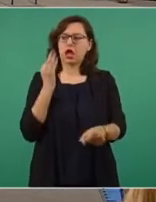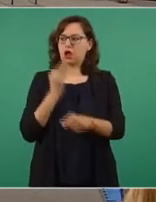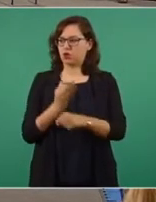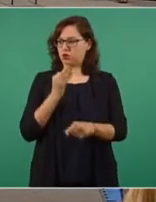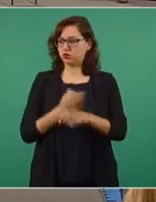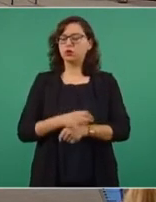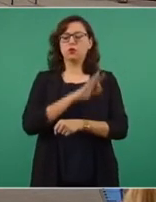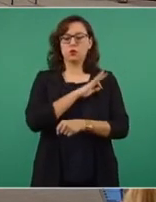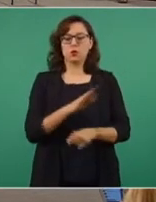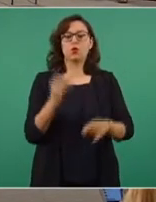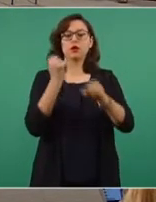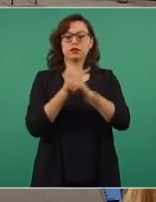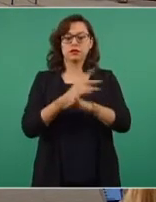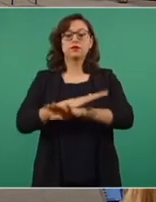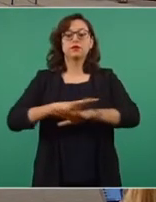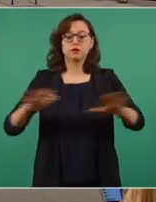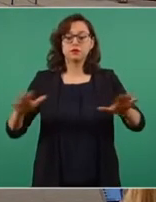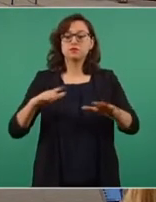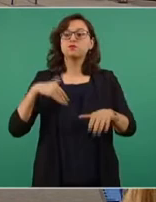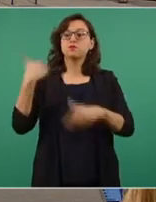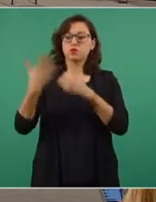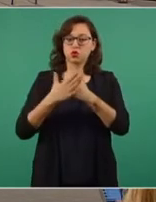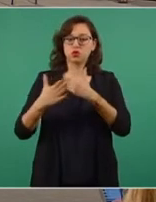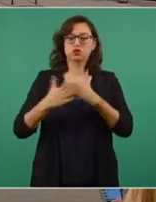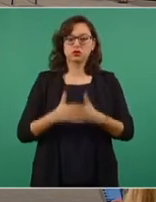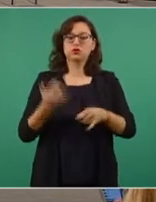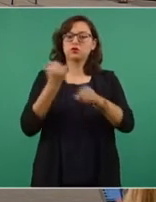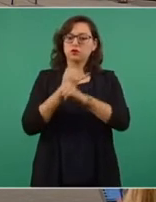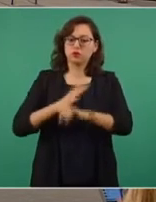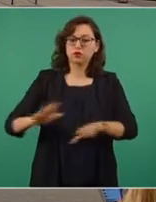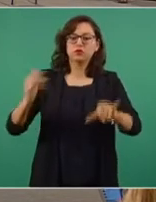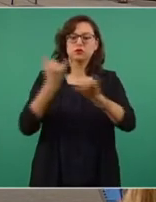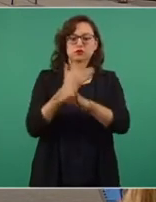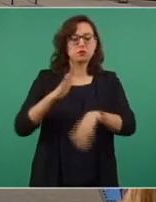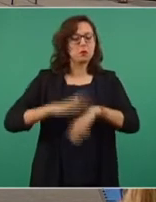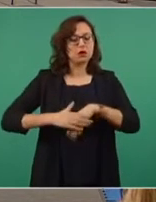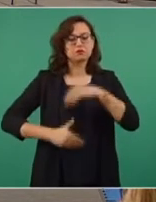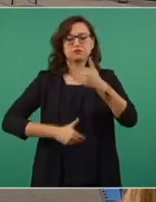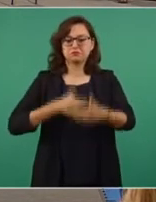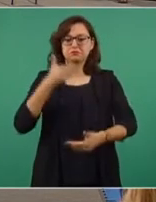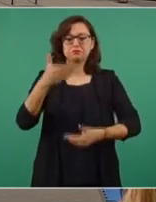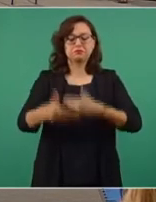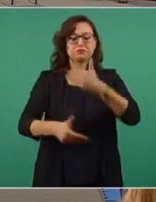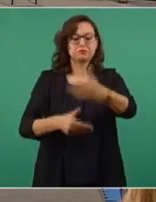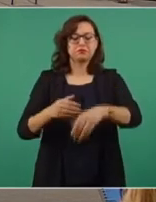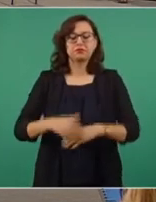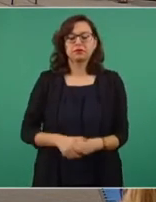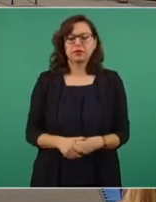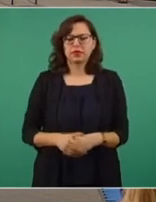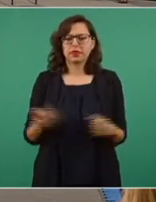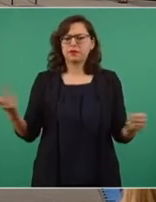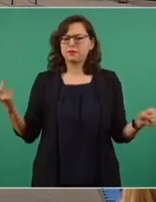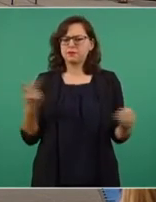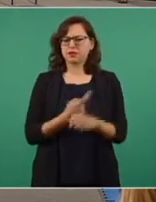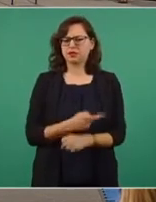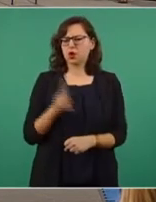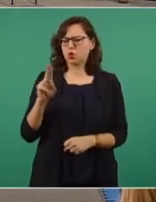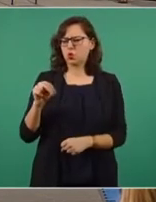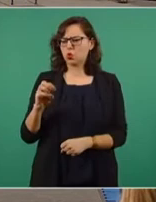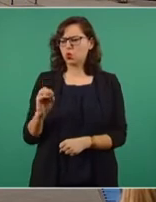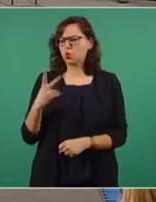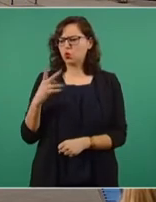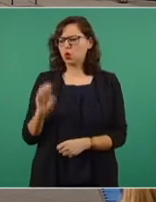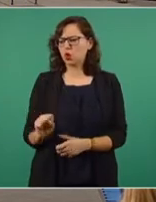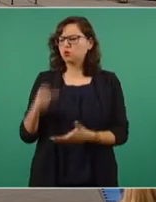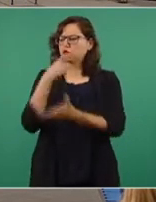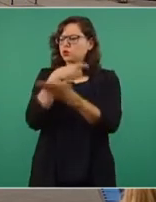logrado. Vendrán reportes adicionales y definitivos. ¿Qué se compró con el mecanismo de UNOPS? A